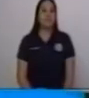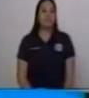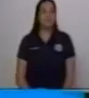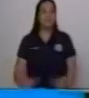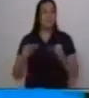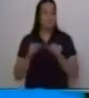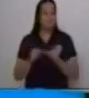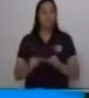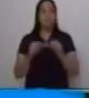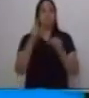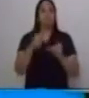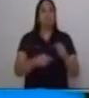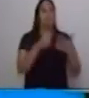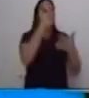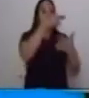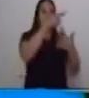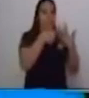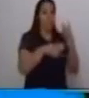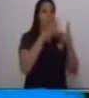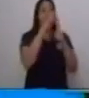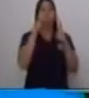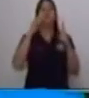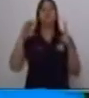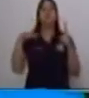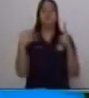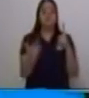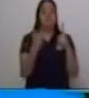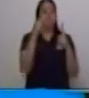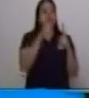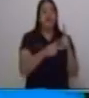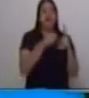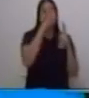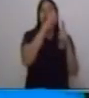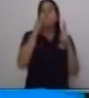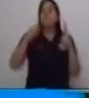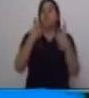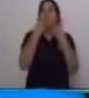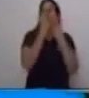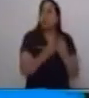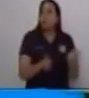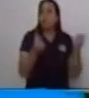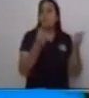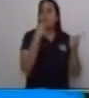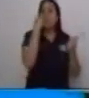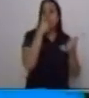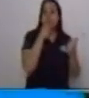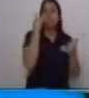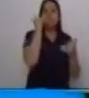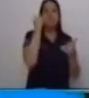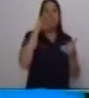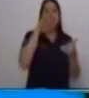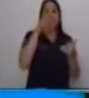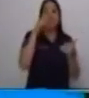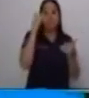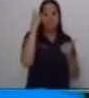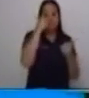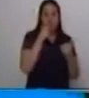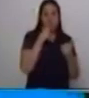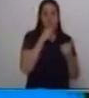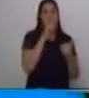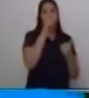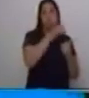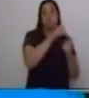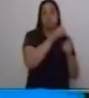Continuamos con los tipos de oraciones. Tenemos oraciones simples y oraciones compuestas. Las oraciones